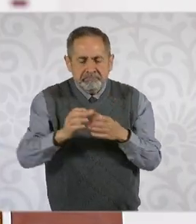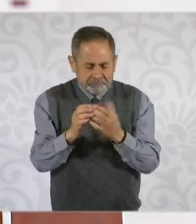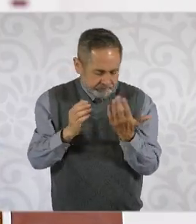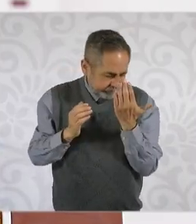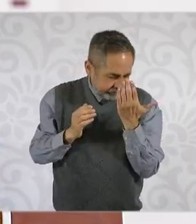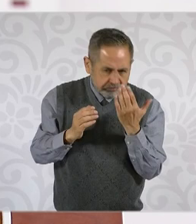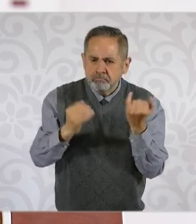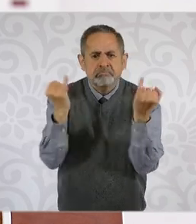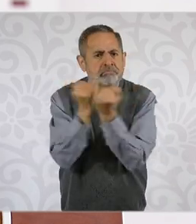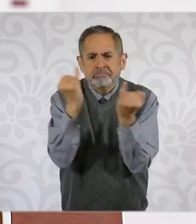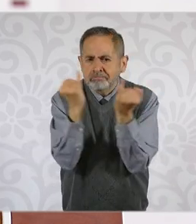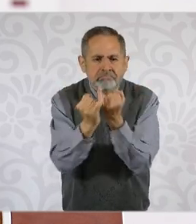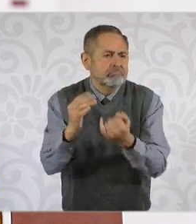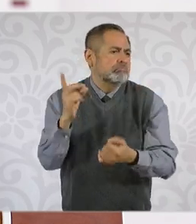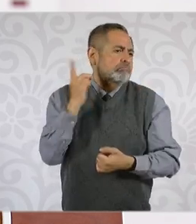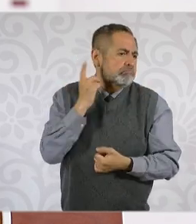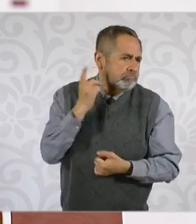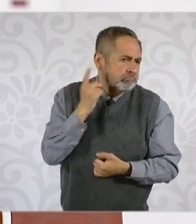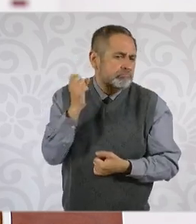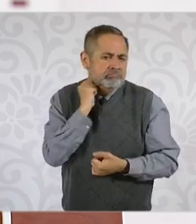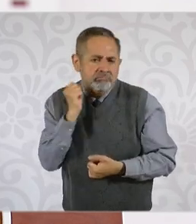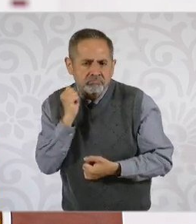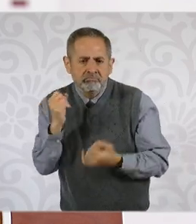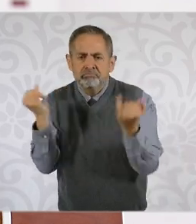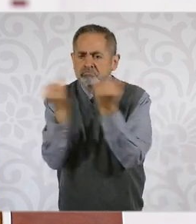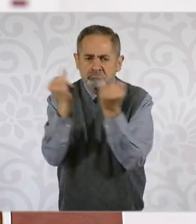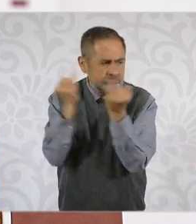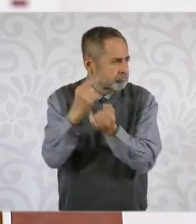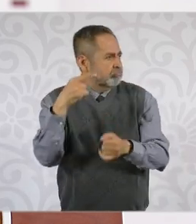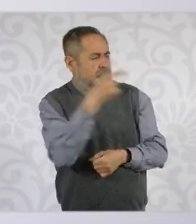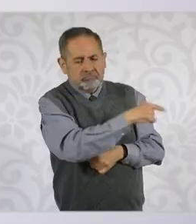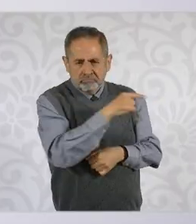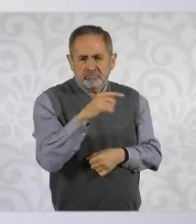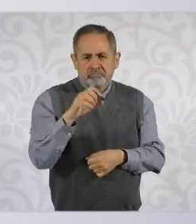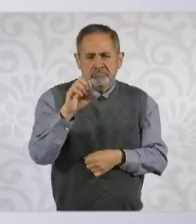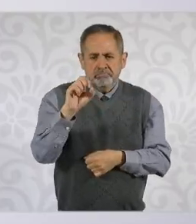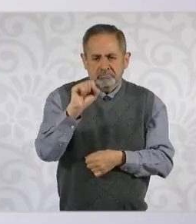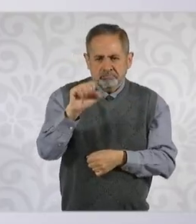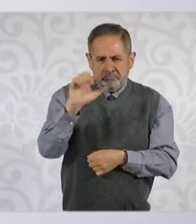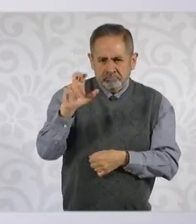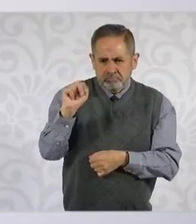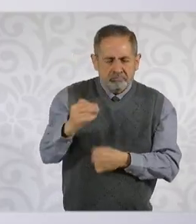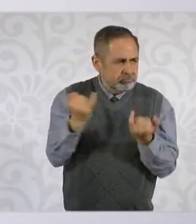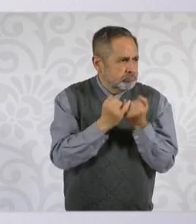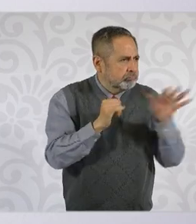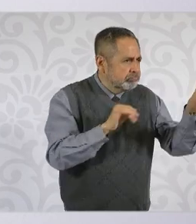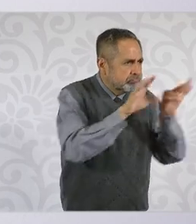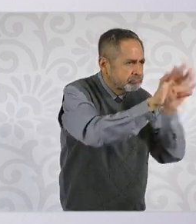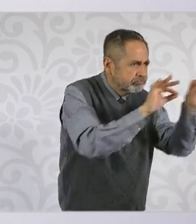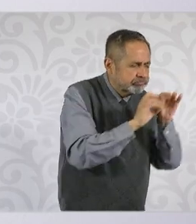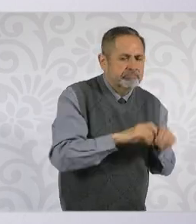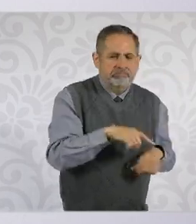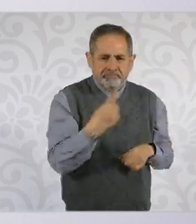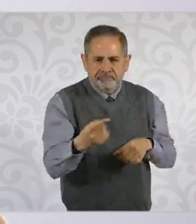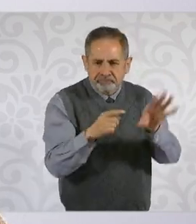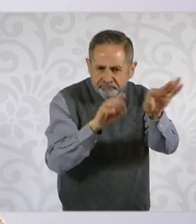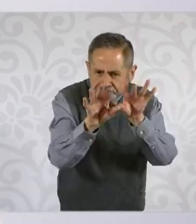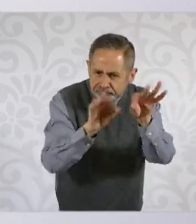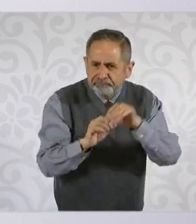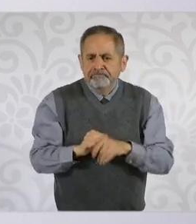igual lo hace el Congreso, igual lo hace el Poder Judicial, la Corte. Se nombra este comité,